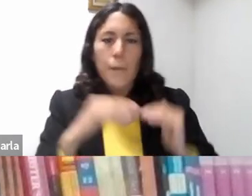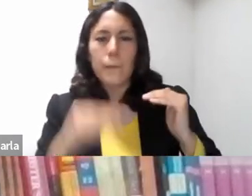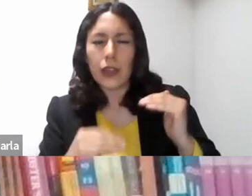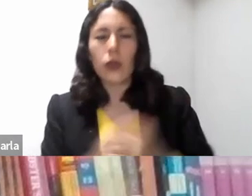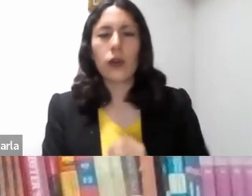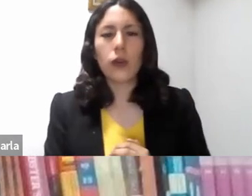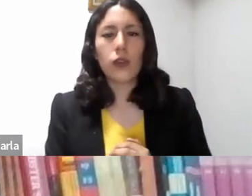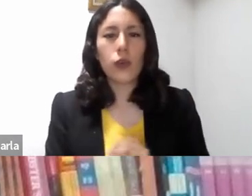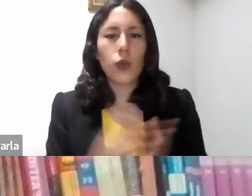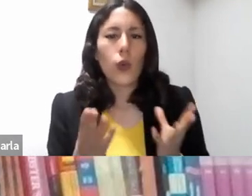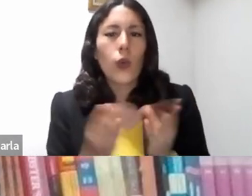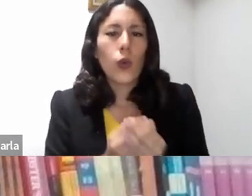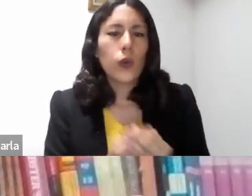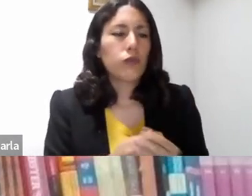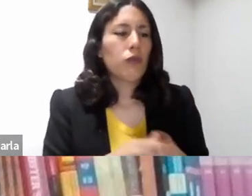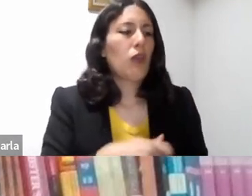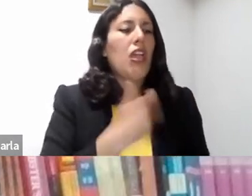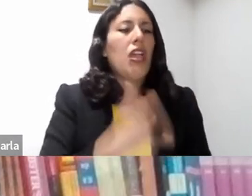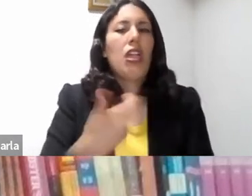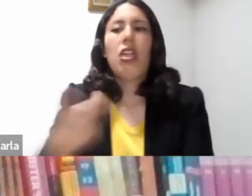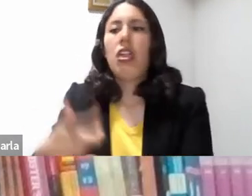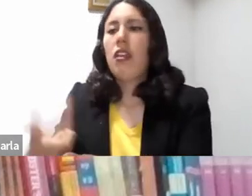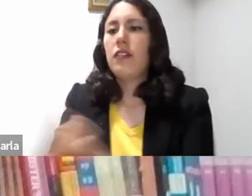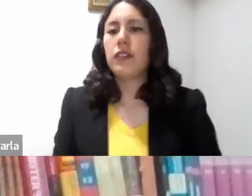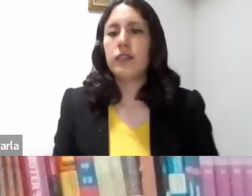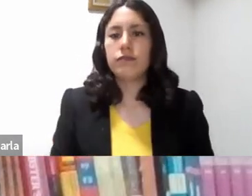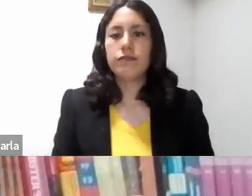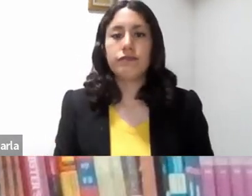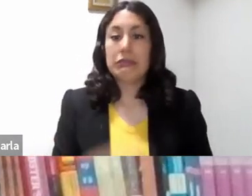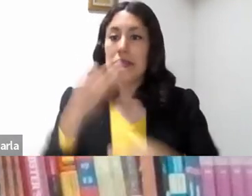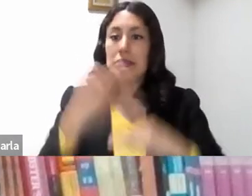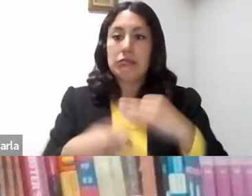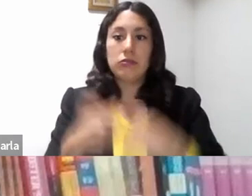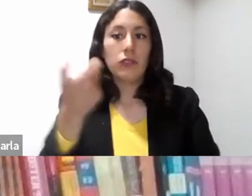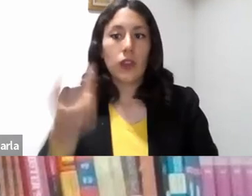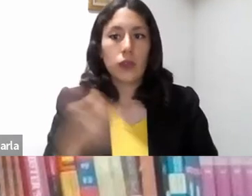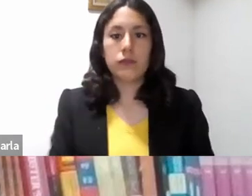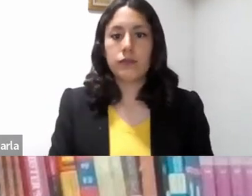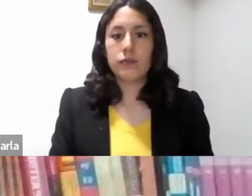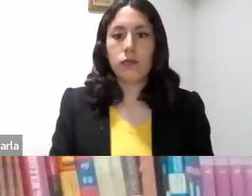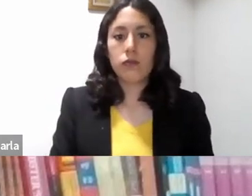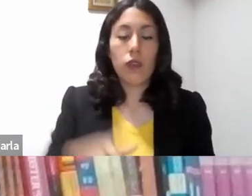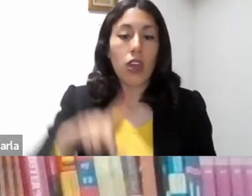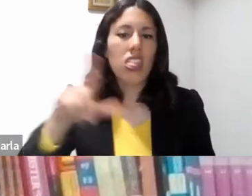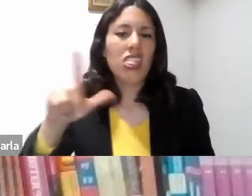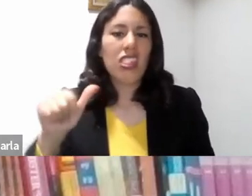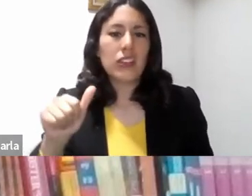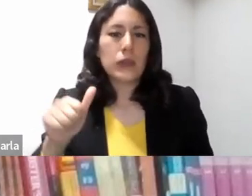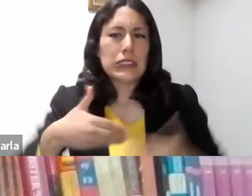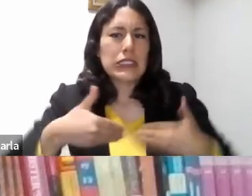Después de malgastarlo todo, sobrevino en aquella región una gran hambre y él empezó a padecer necesidad.